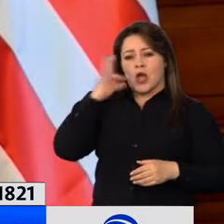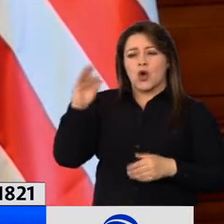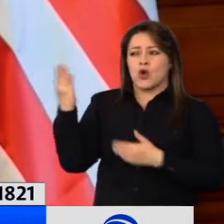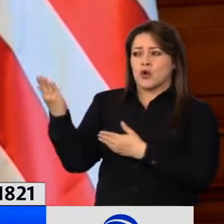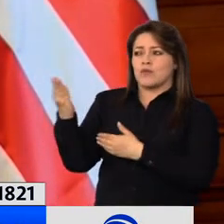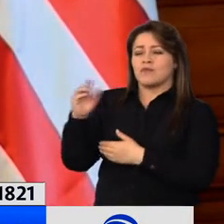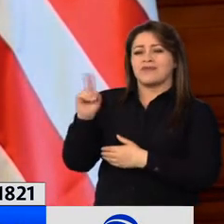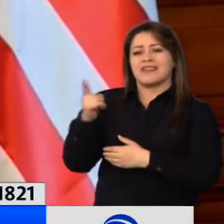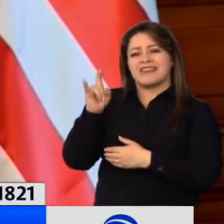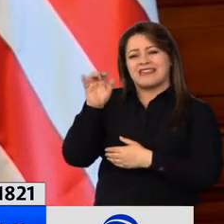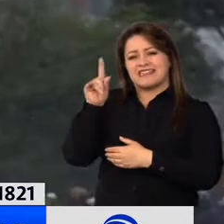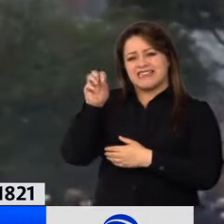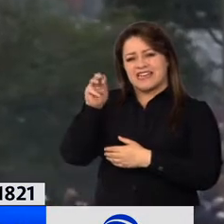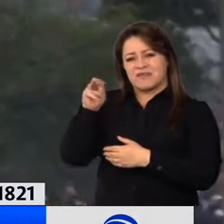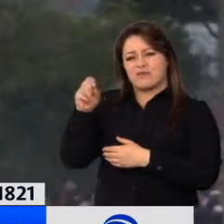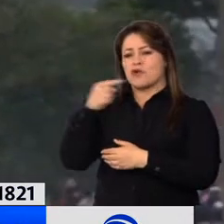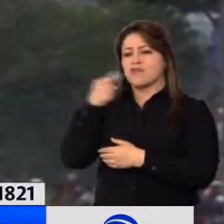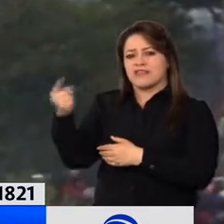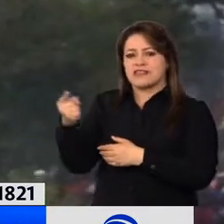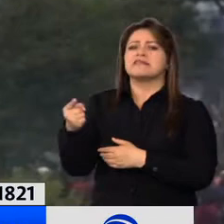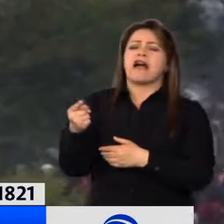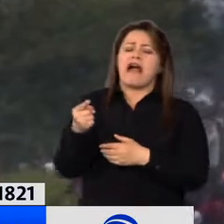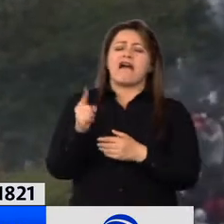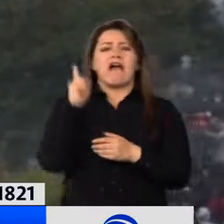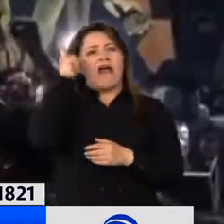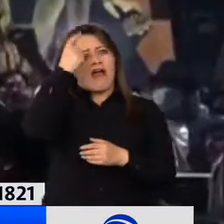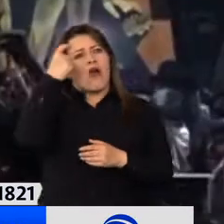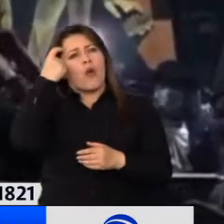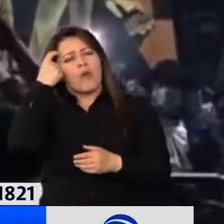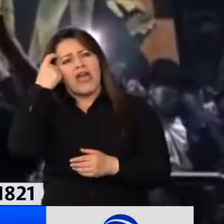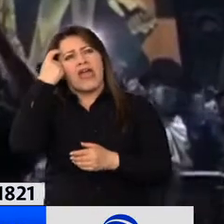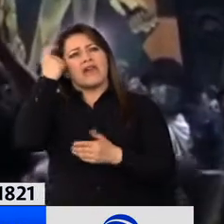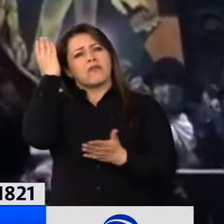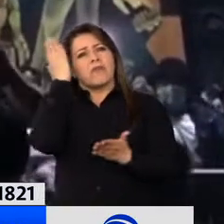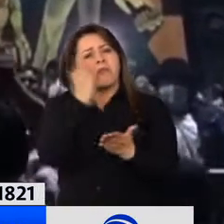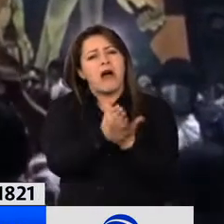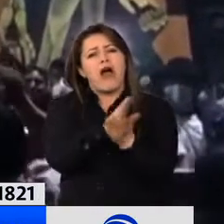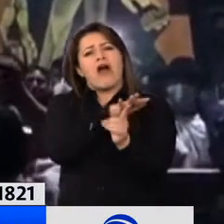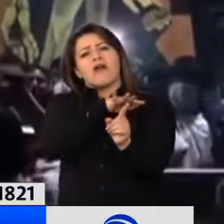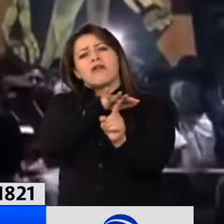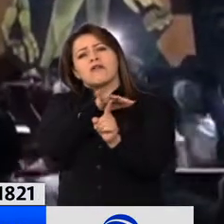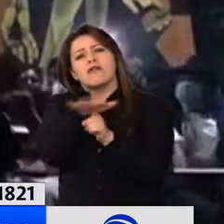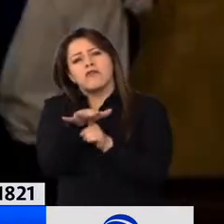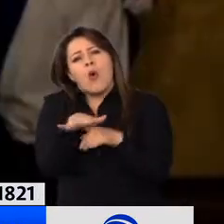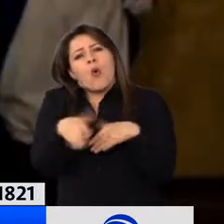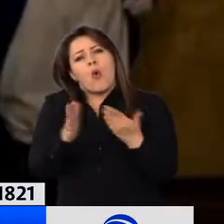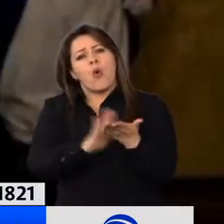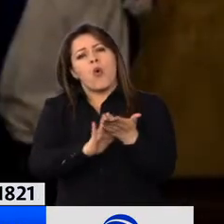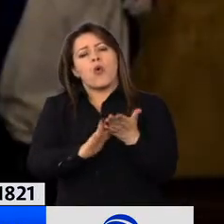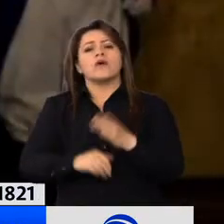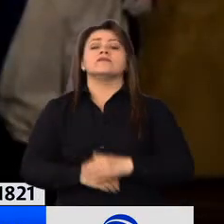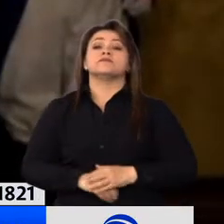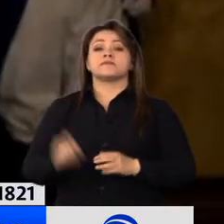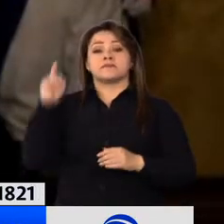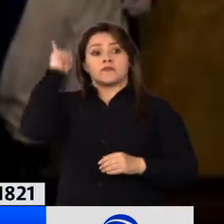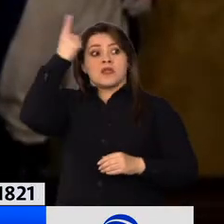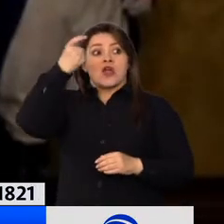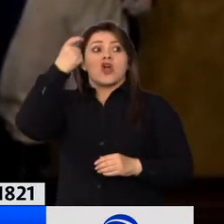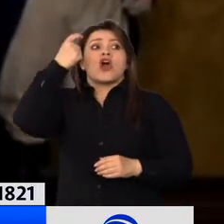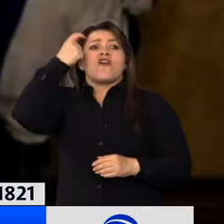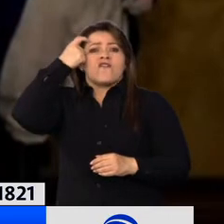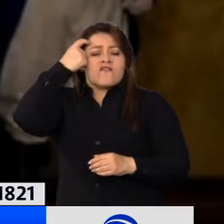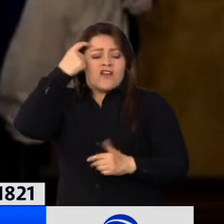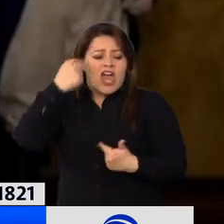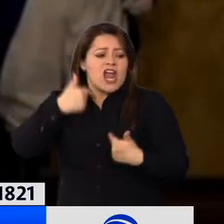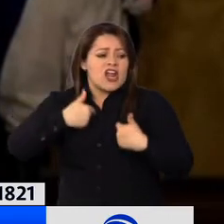decir nombres que busca resarcir los daños del gobierno de izquierda que estuvo en el poder por más de 10 años. El gobierno que me honro en